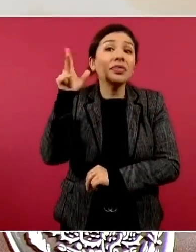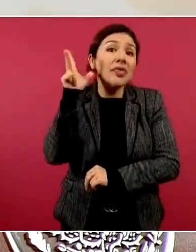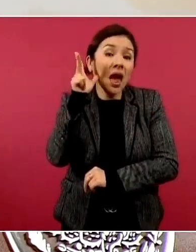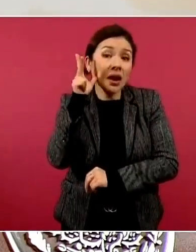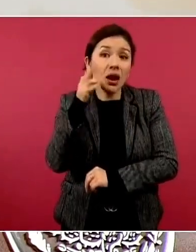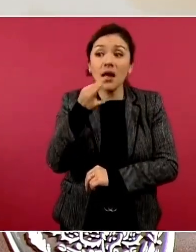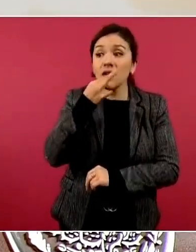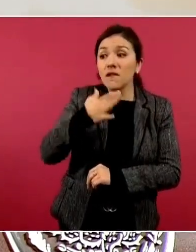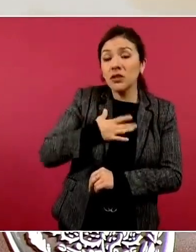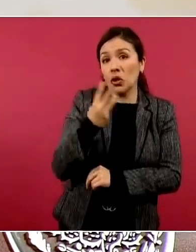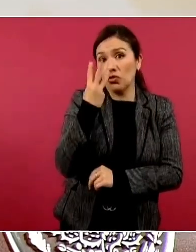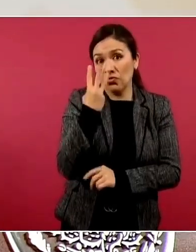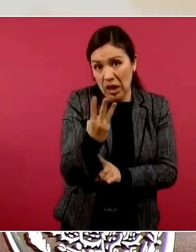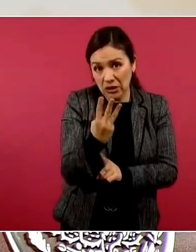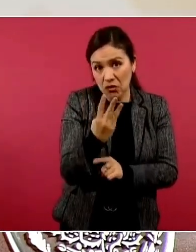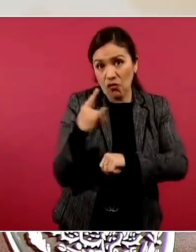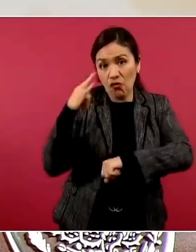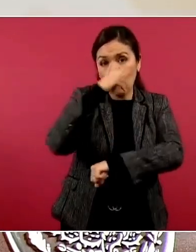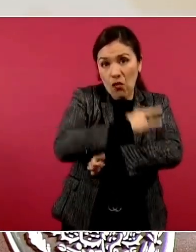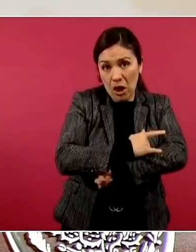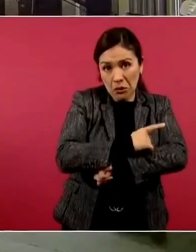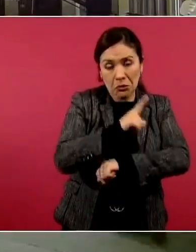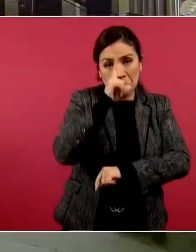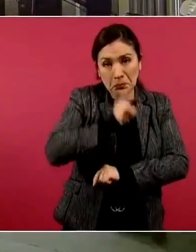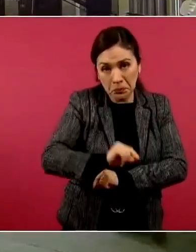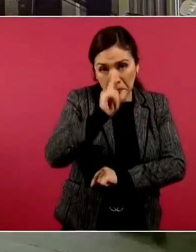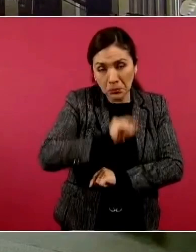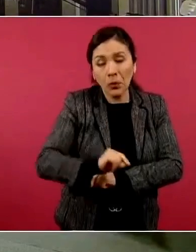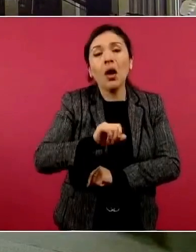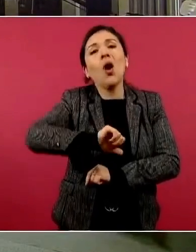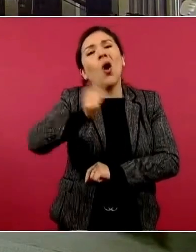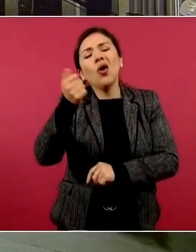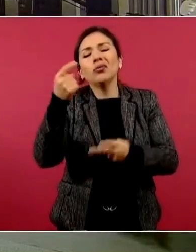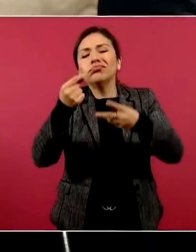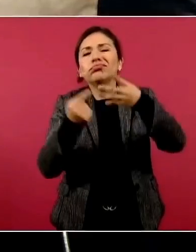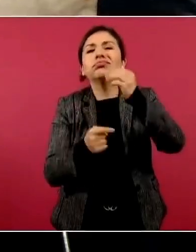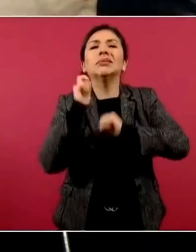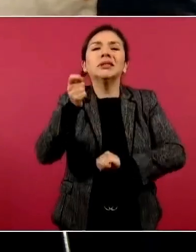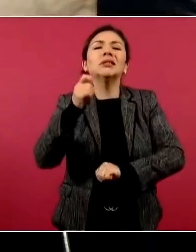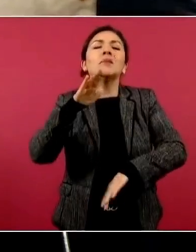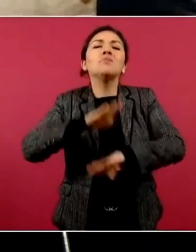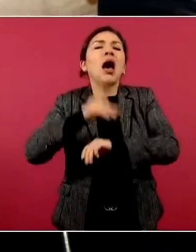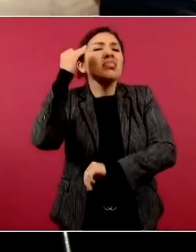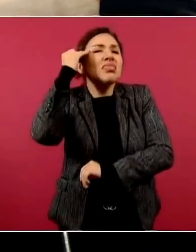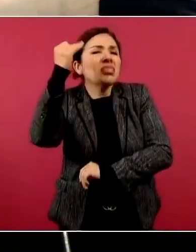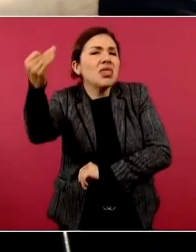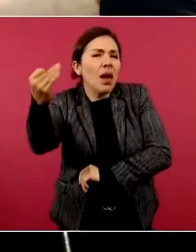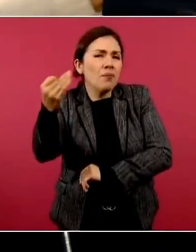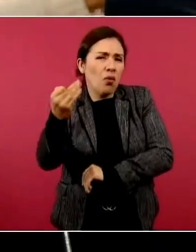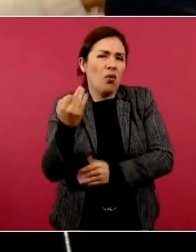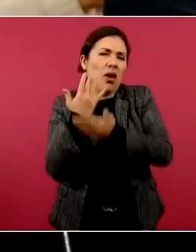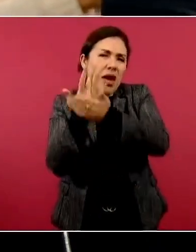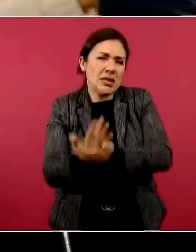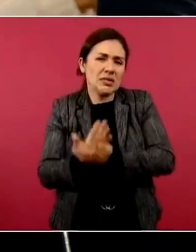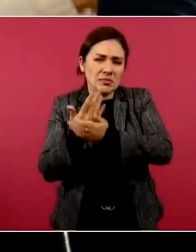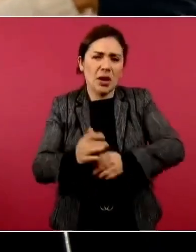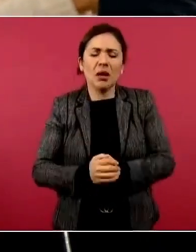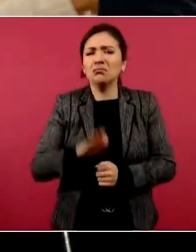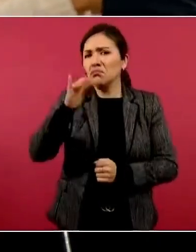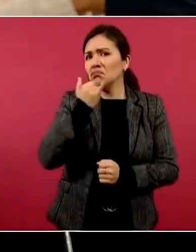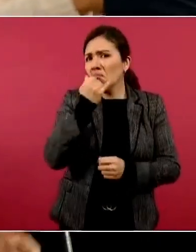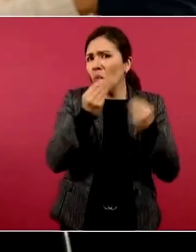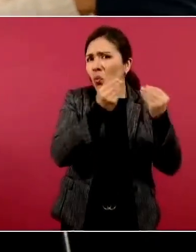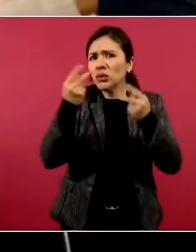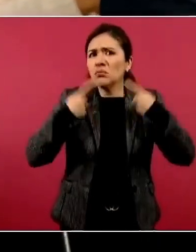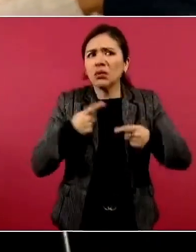y los demás fueron demoras que se han ido. ¿Cuántas quejas tuvo Profeco de ahí, Tijuana, del aeropuerto de Tijuana? Porque hubo mucha gente que se